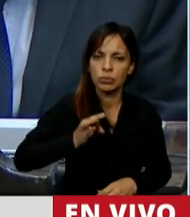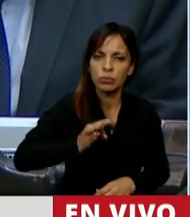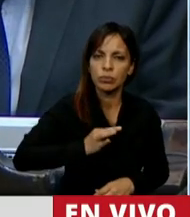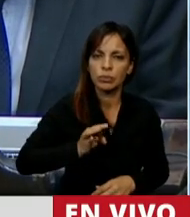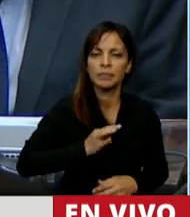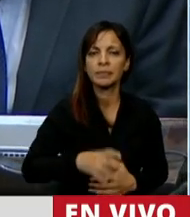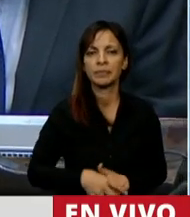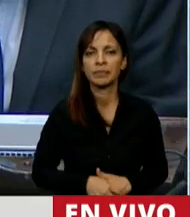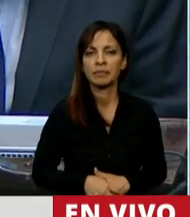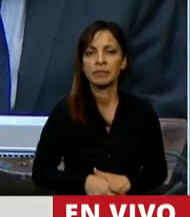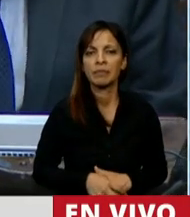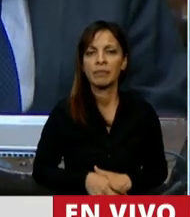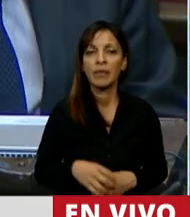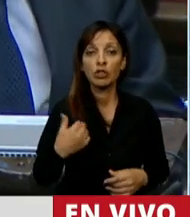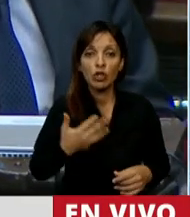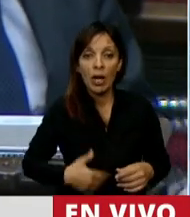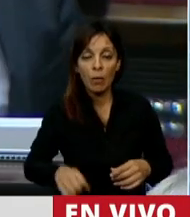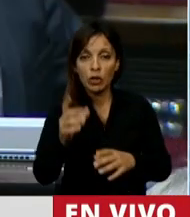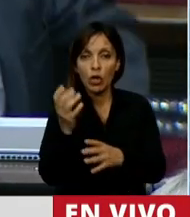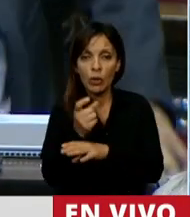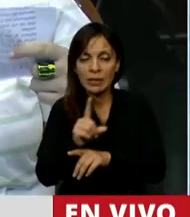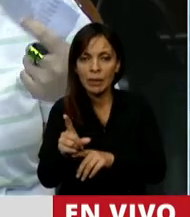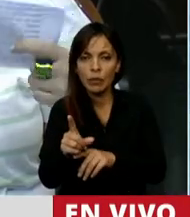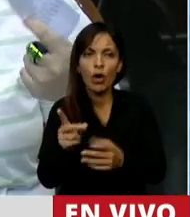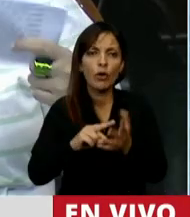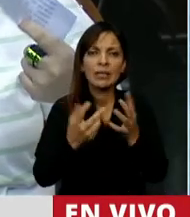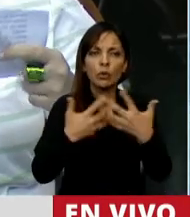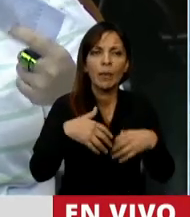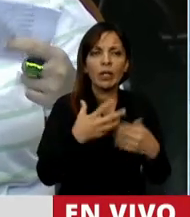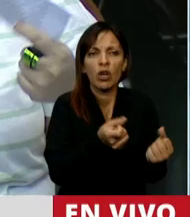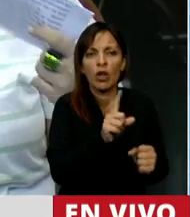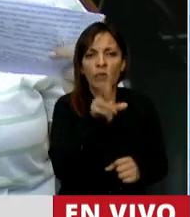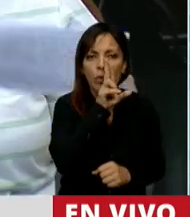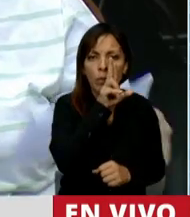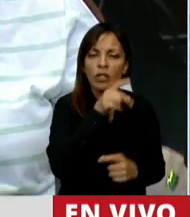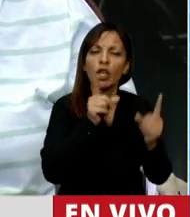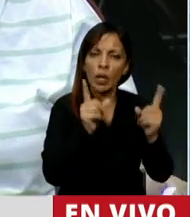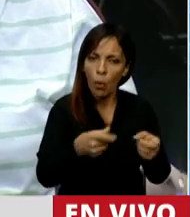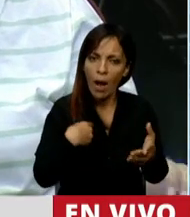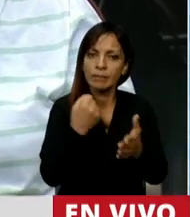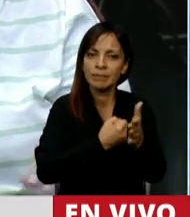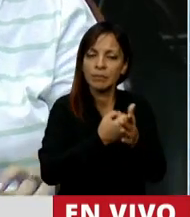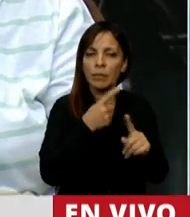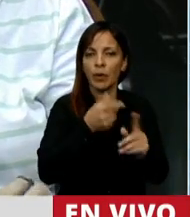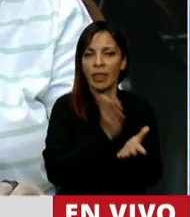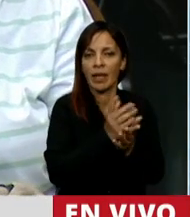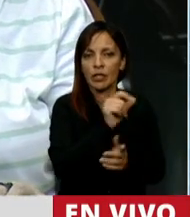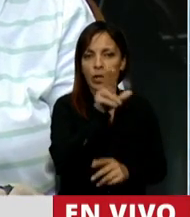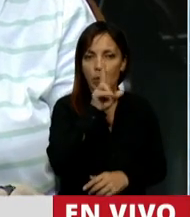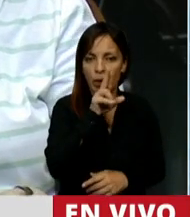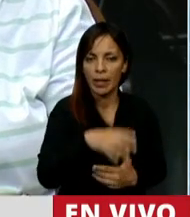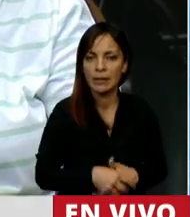Y no porque no acepte el aborto, no defiendo a las mujeres. Voy a seguir militando por los derechos de las mujeres.